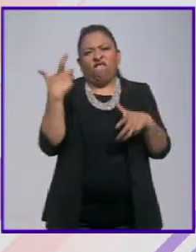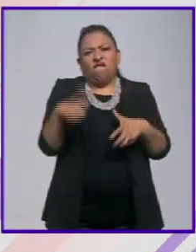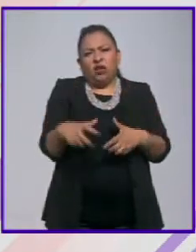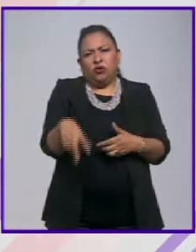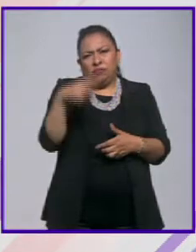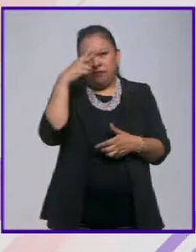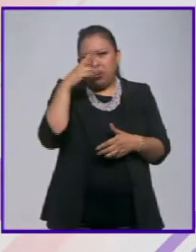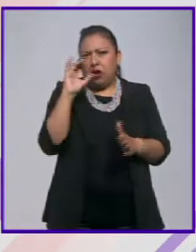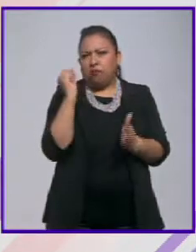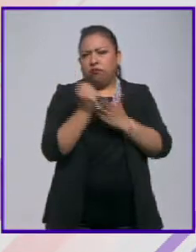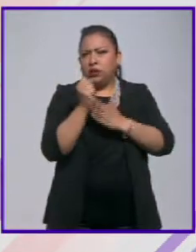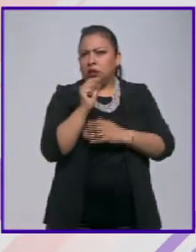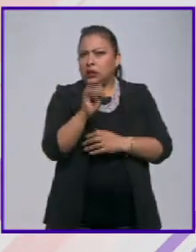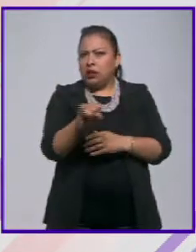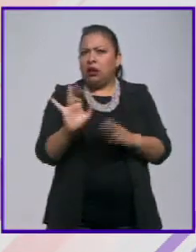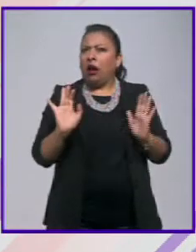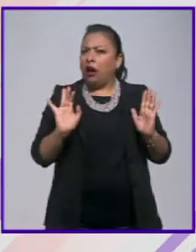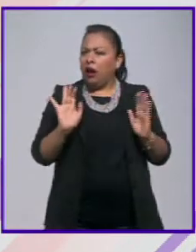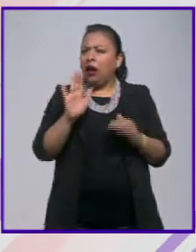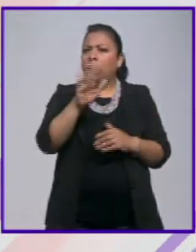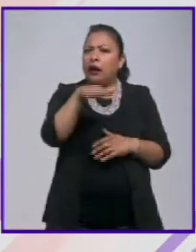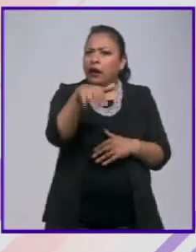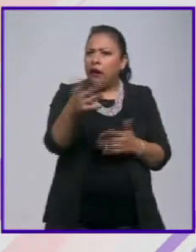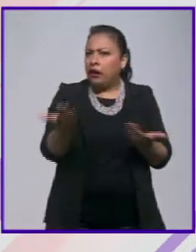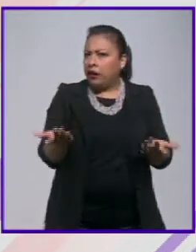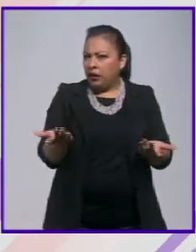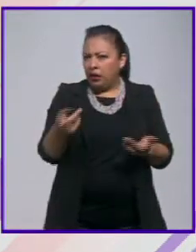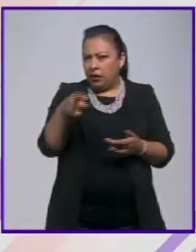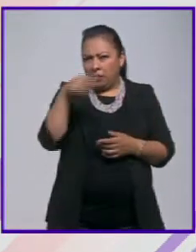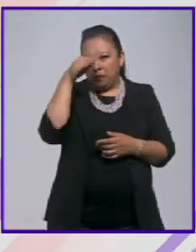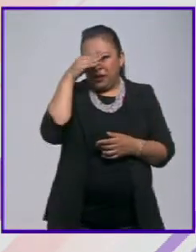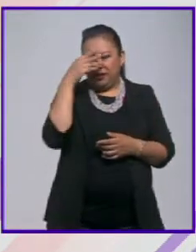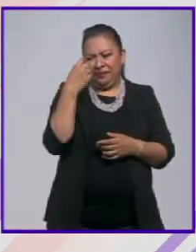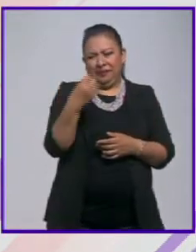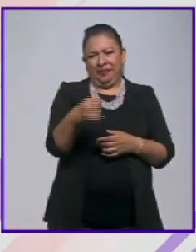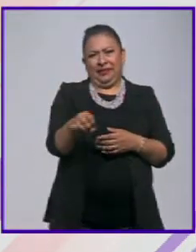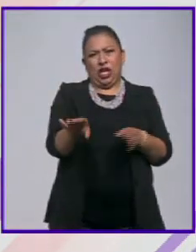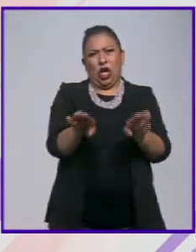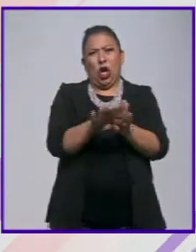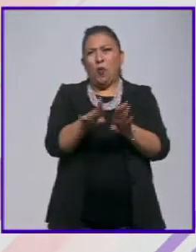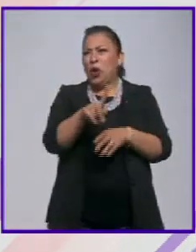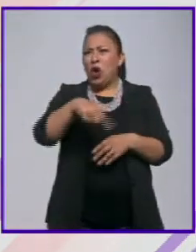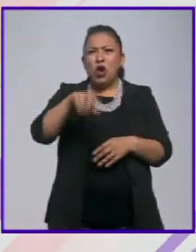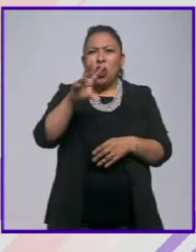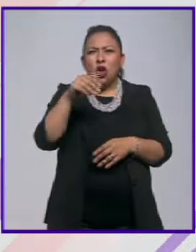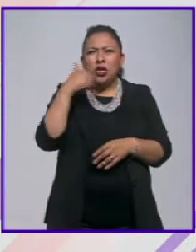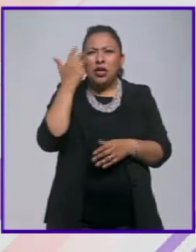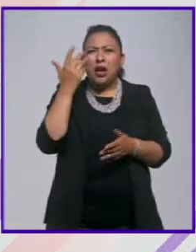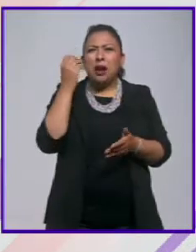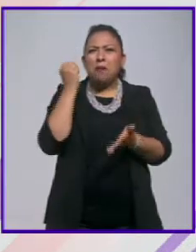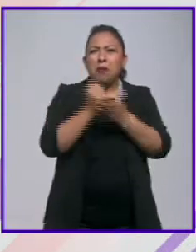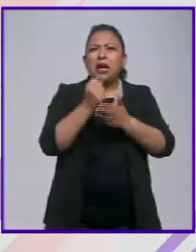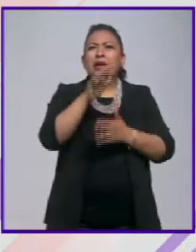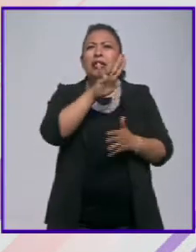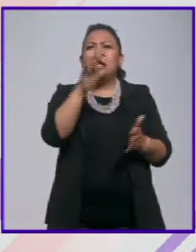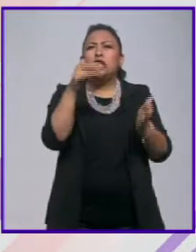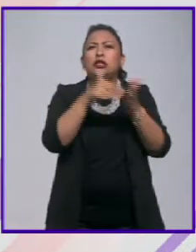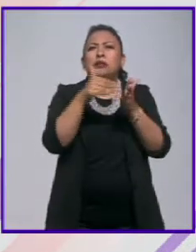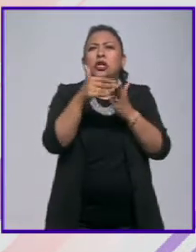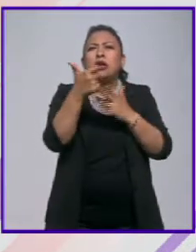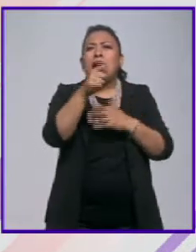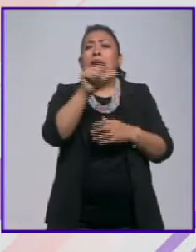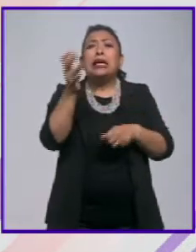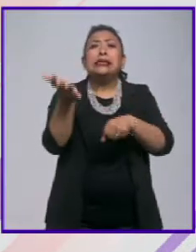de este país entonces decían oigan no les parece ridículo que no quieran aprobar 500 millones de pesos